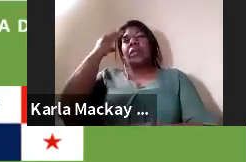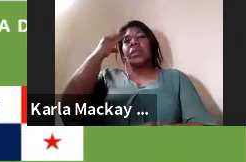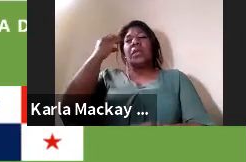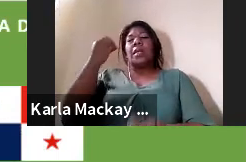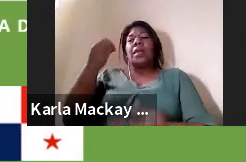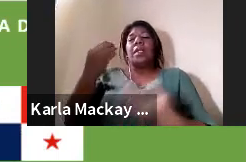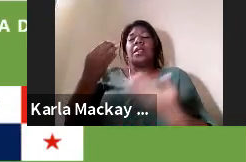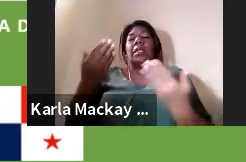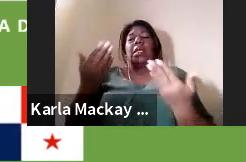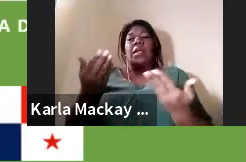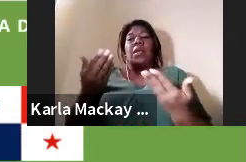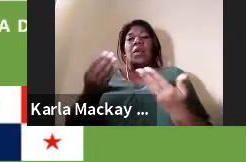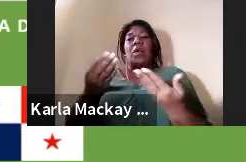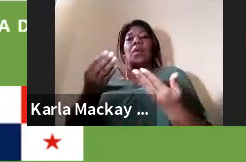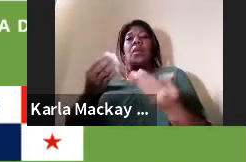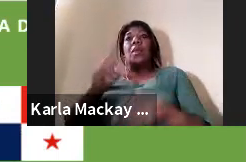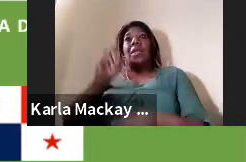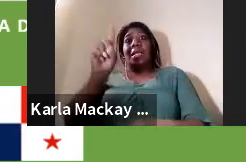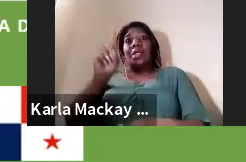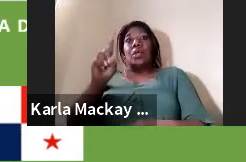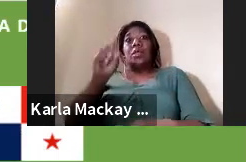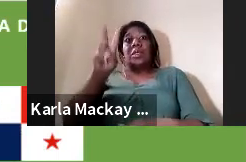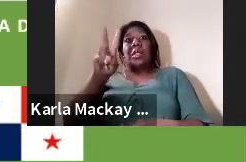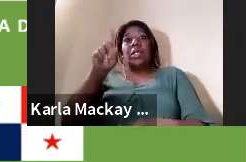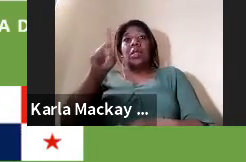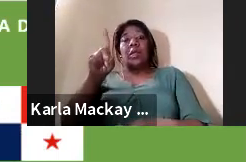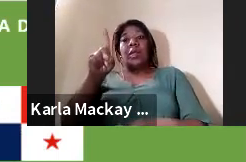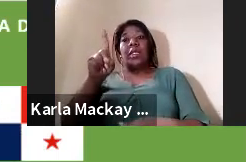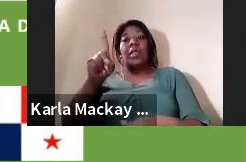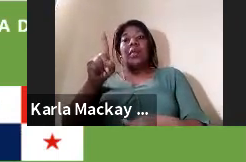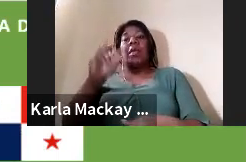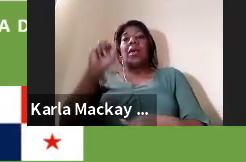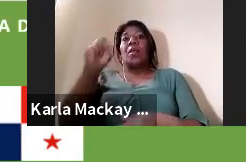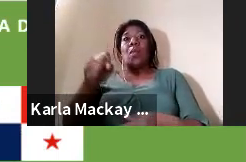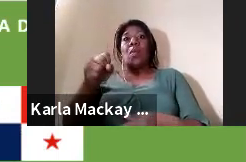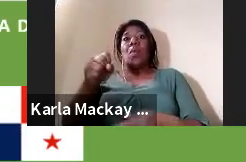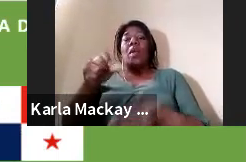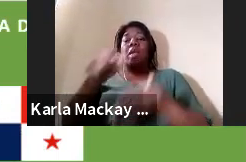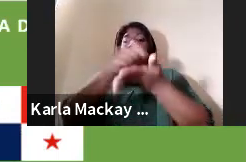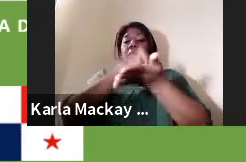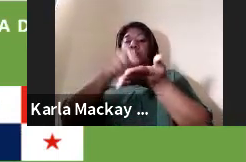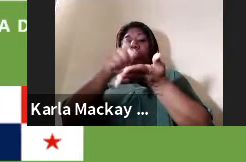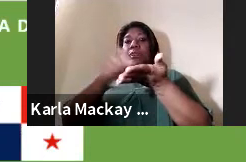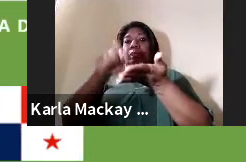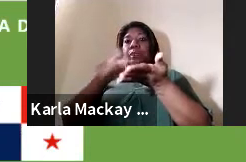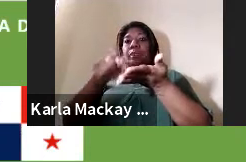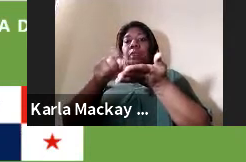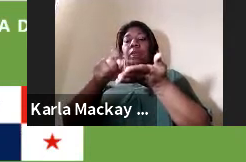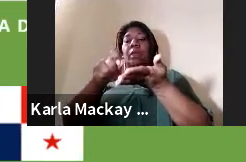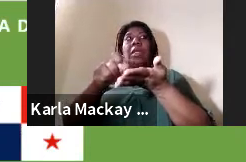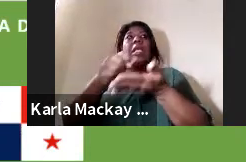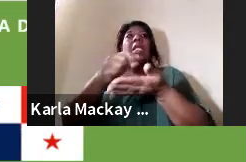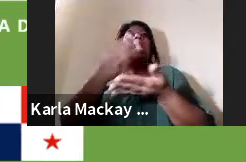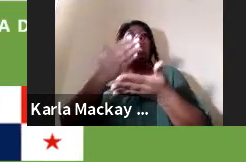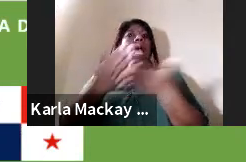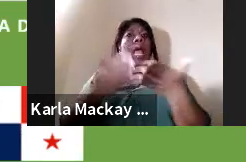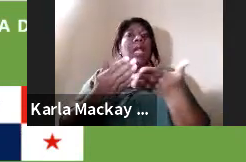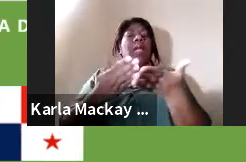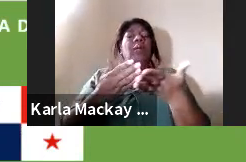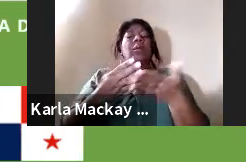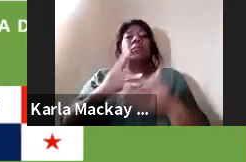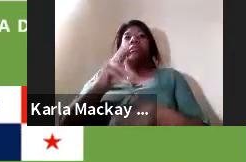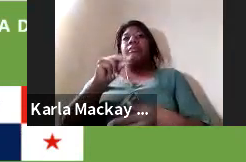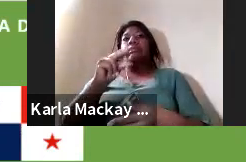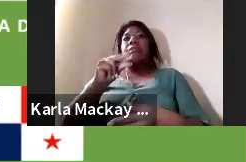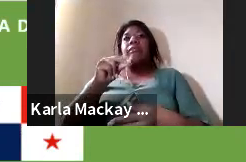diríamos yo, a citar trabajos dentro de ese espacio de formación. Y obviamente no tener